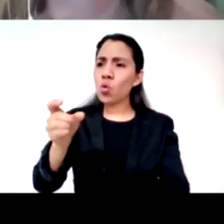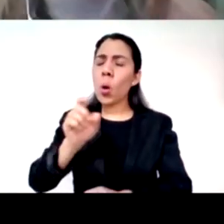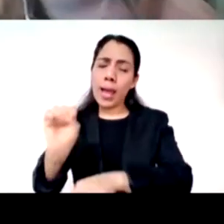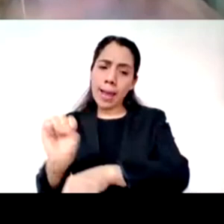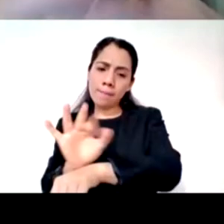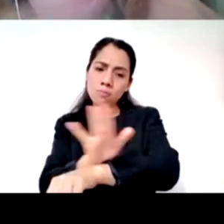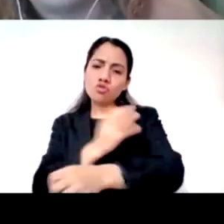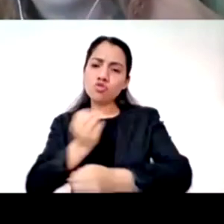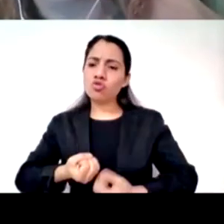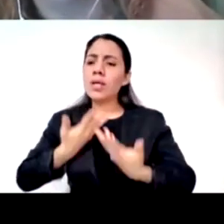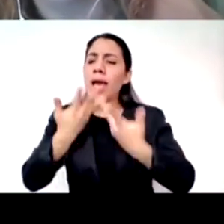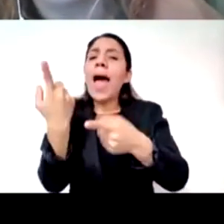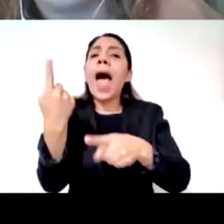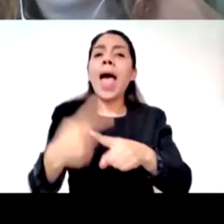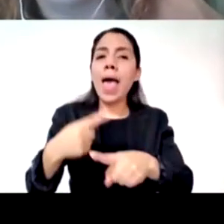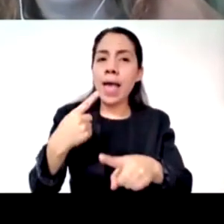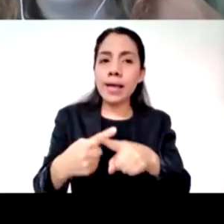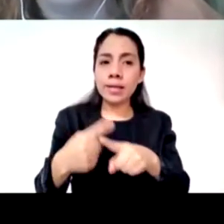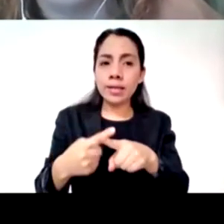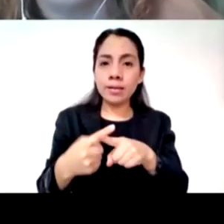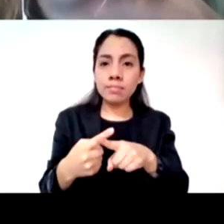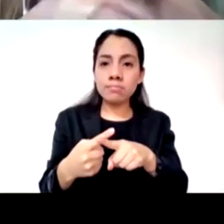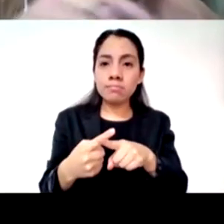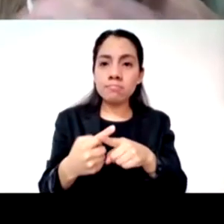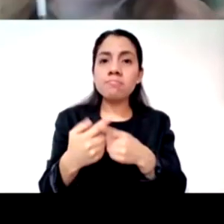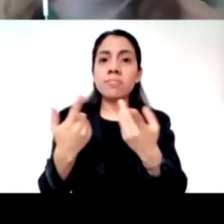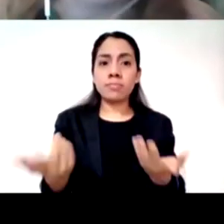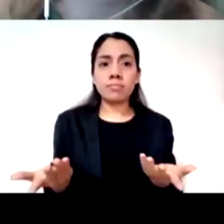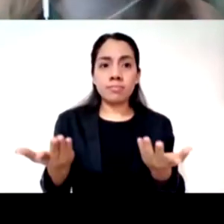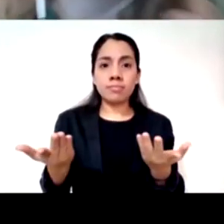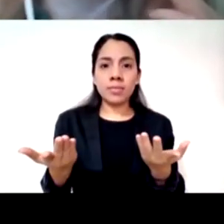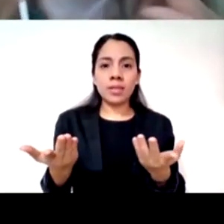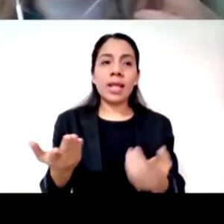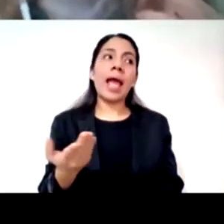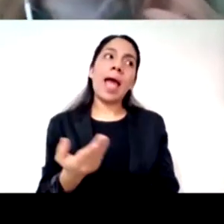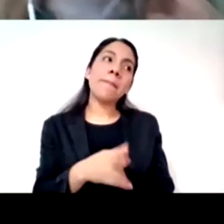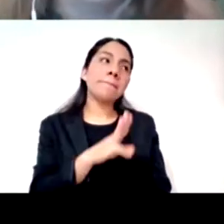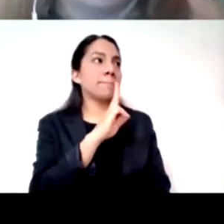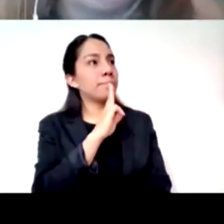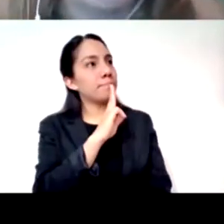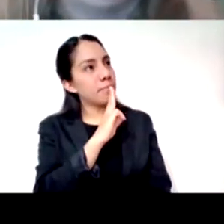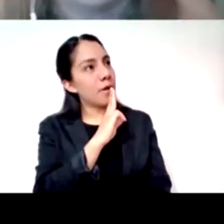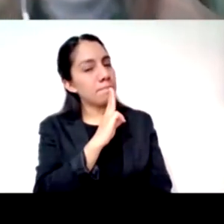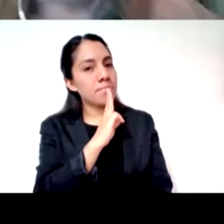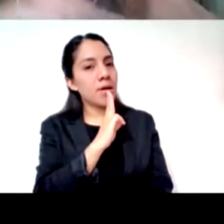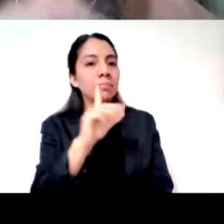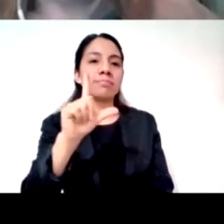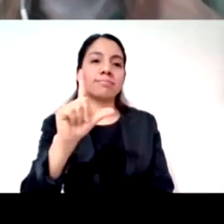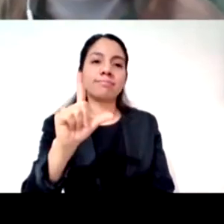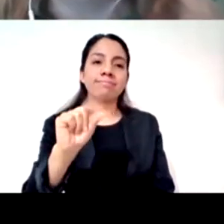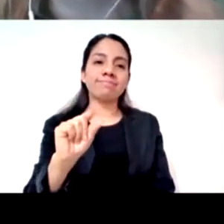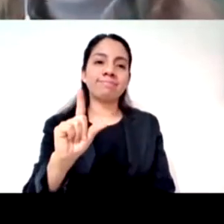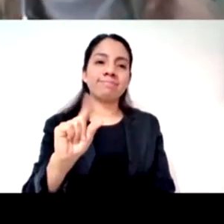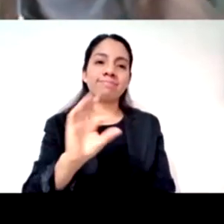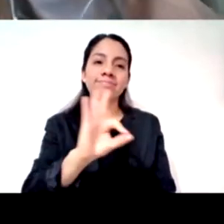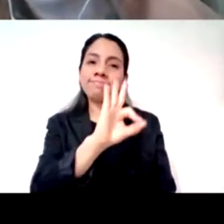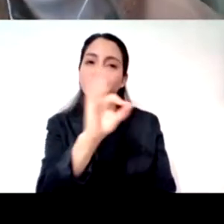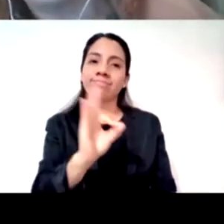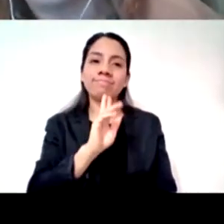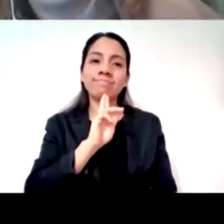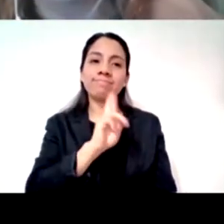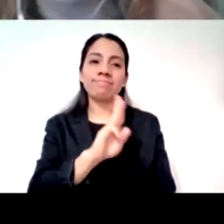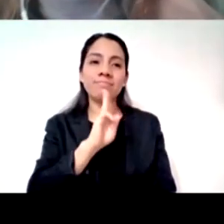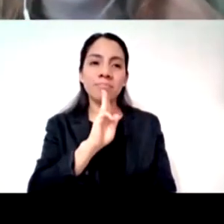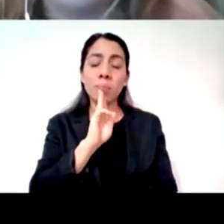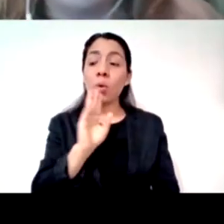vinculados a esas experiencias con mamá 70% ¿quién te está ayudando con